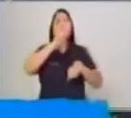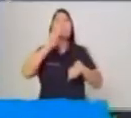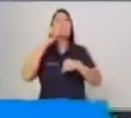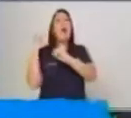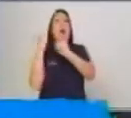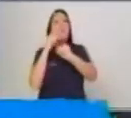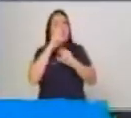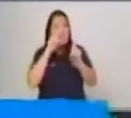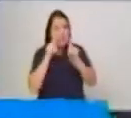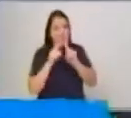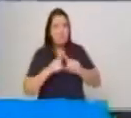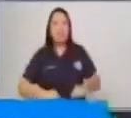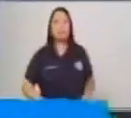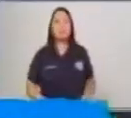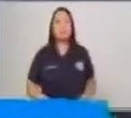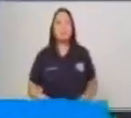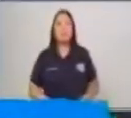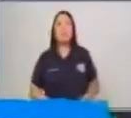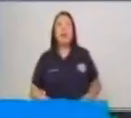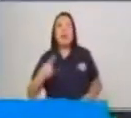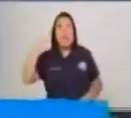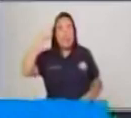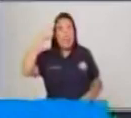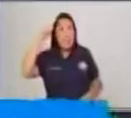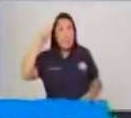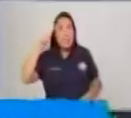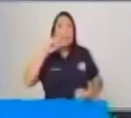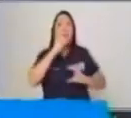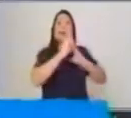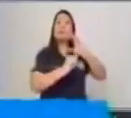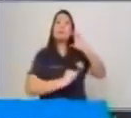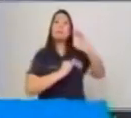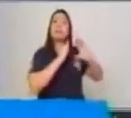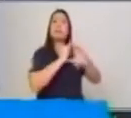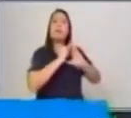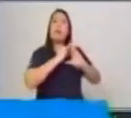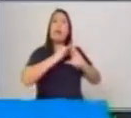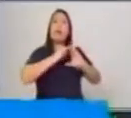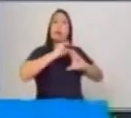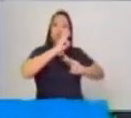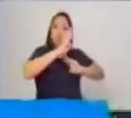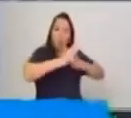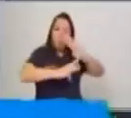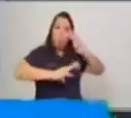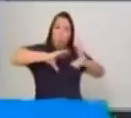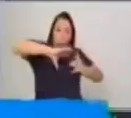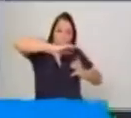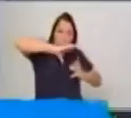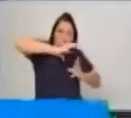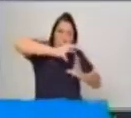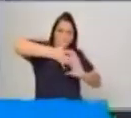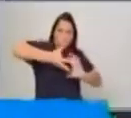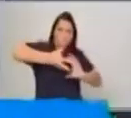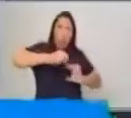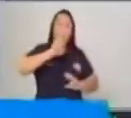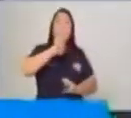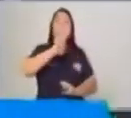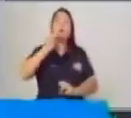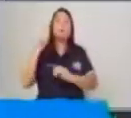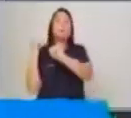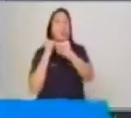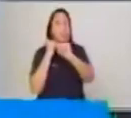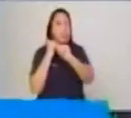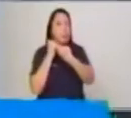Luego vamos al Día Internacional de la Tierra, 22 de abril. Es importante cuidar nuestro